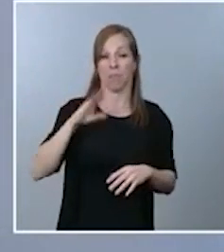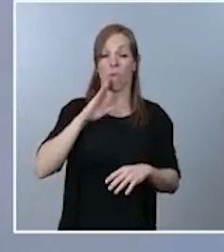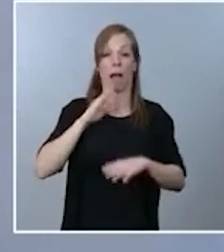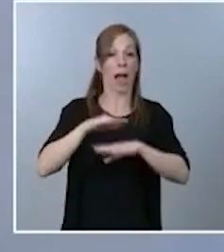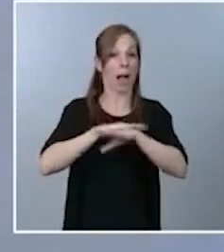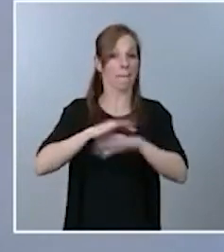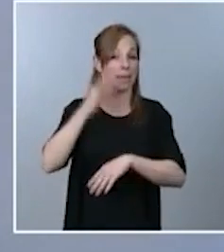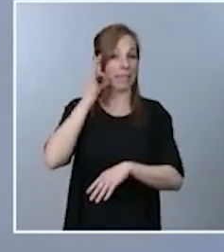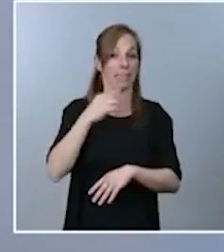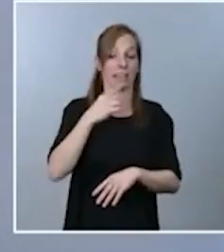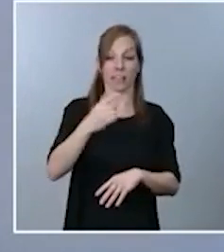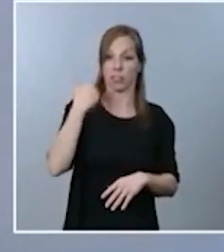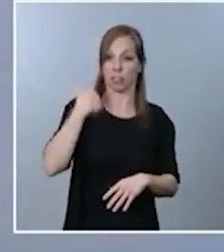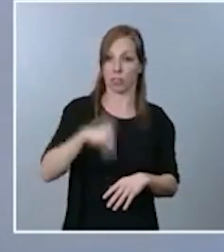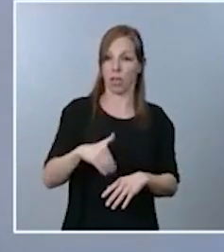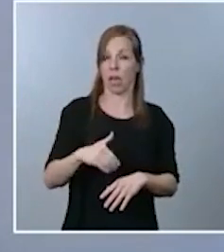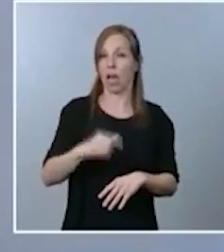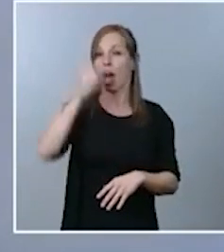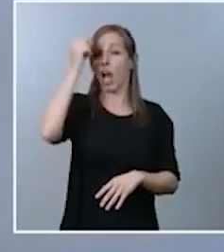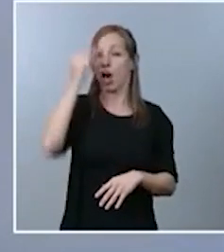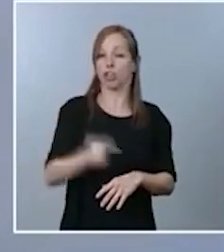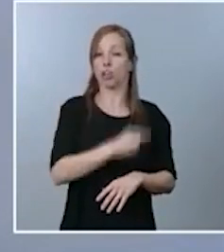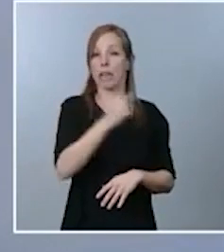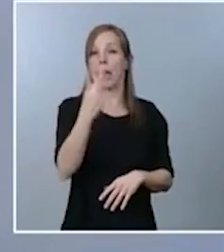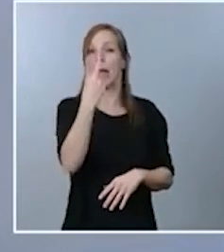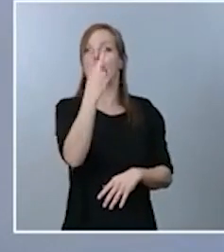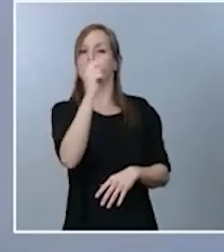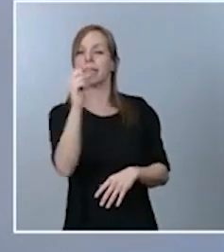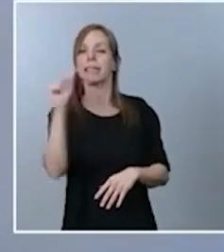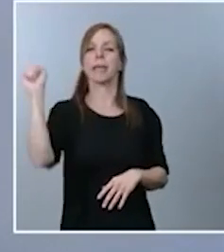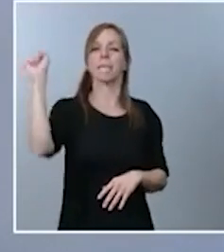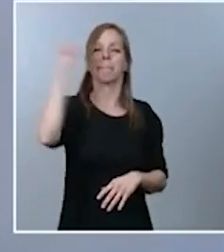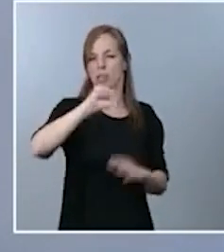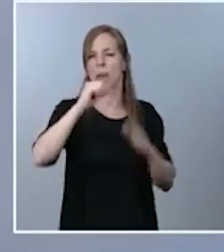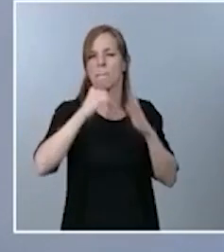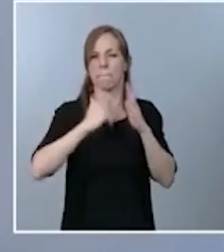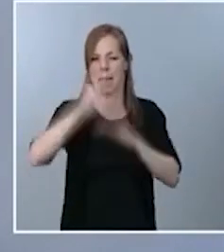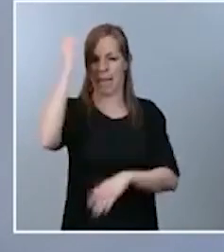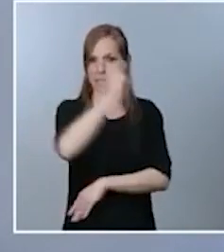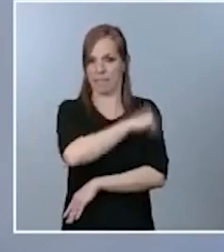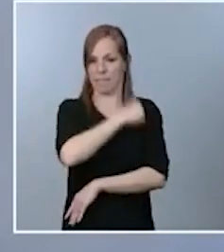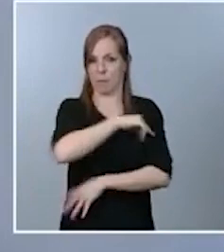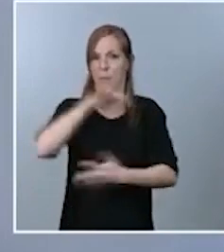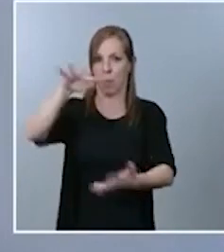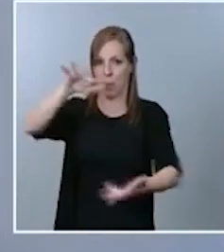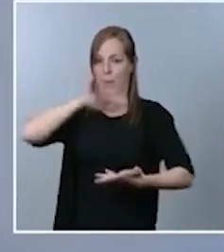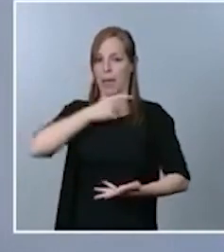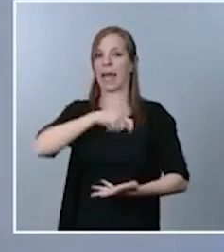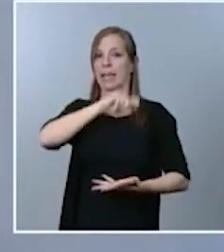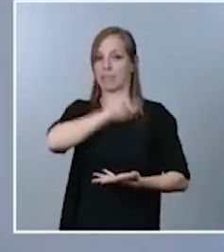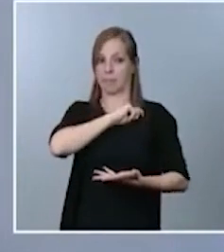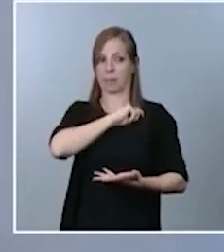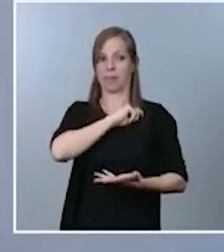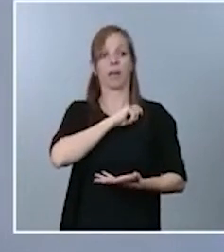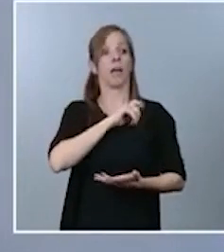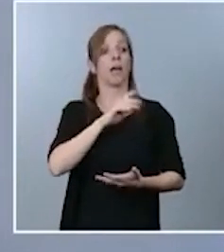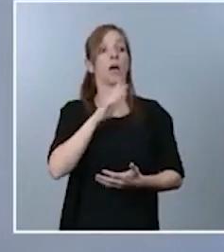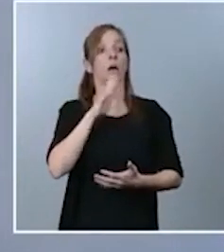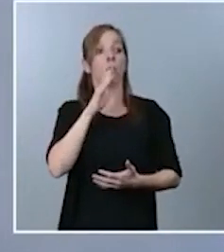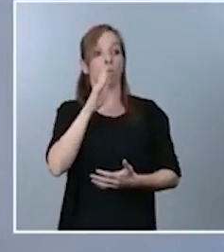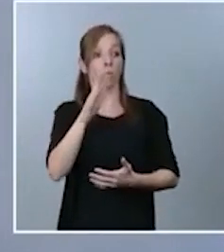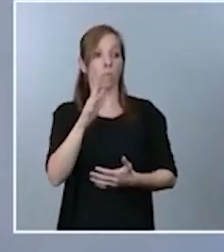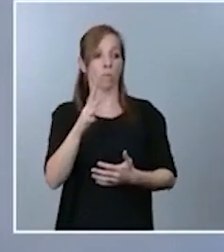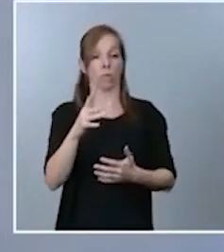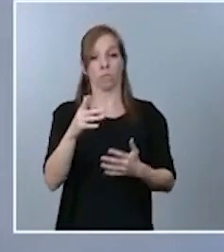de 20 millones y pico de vacunas para España puesto que corresponde a la prorrata de población